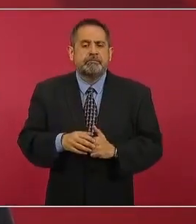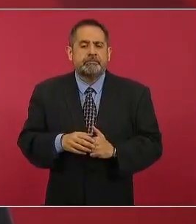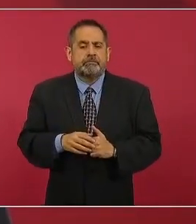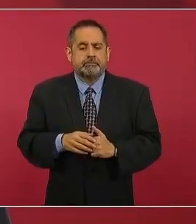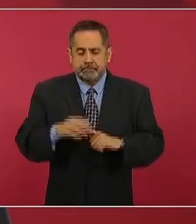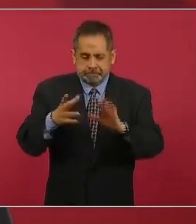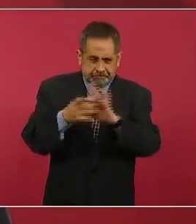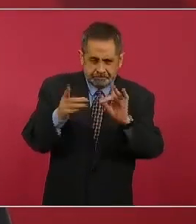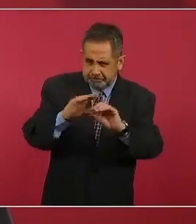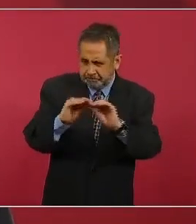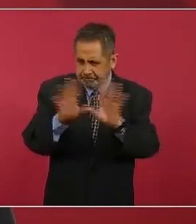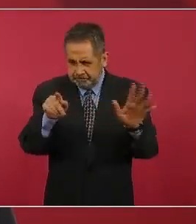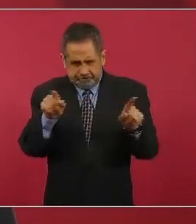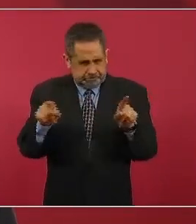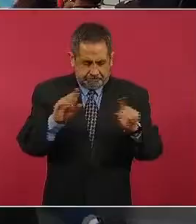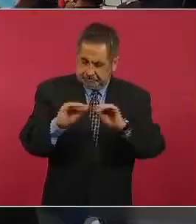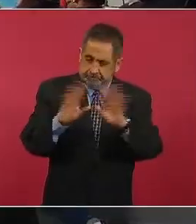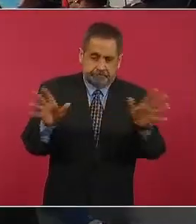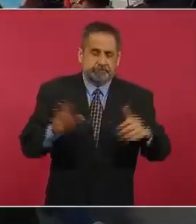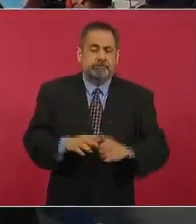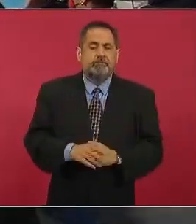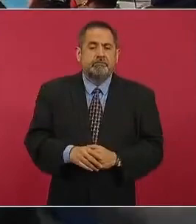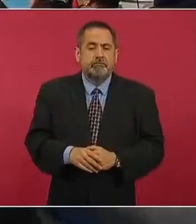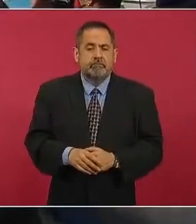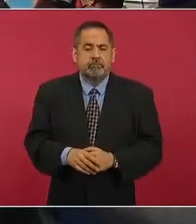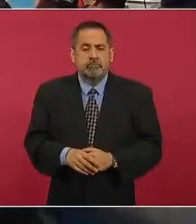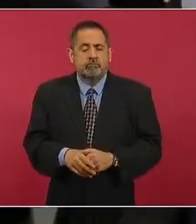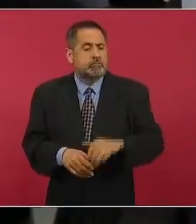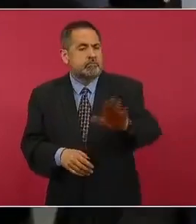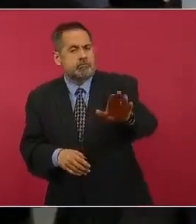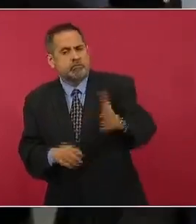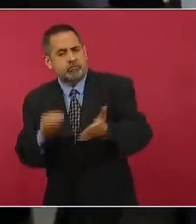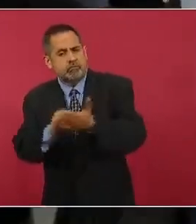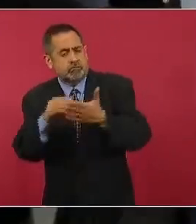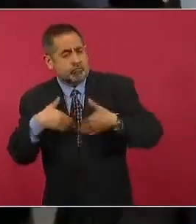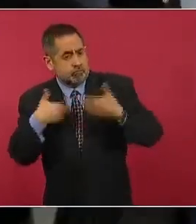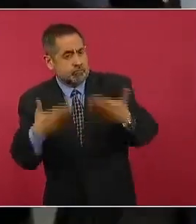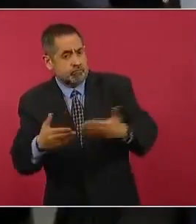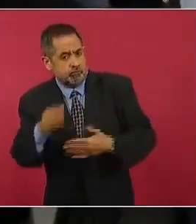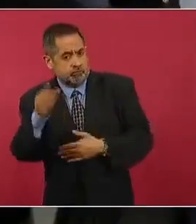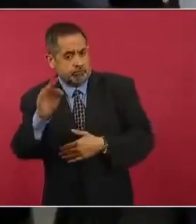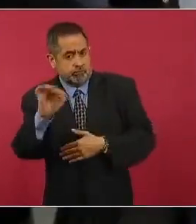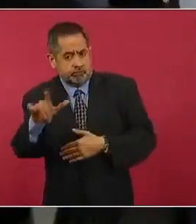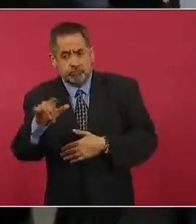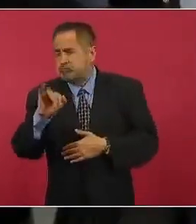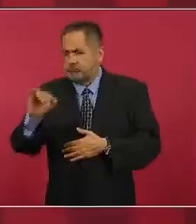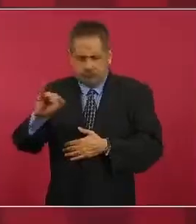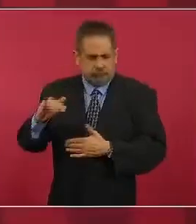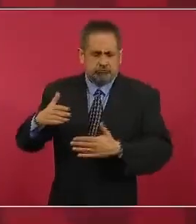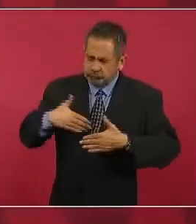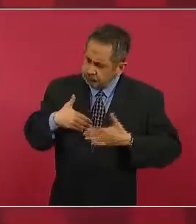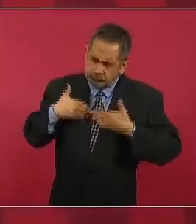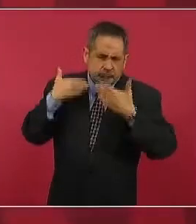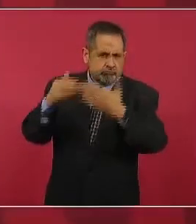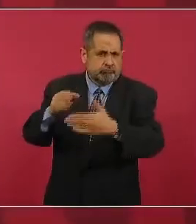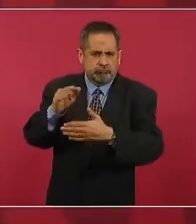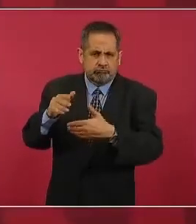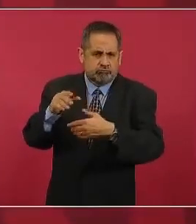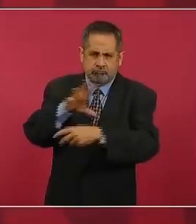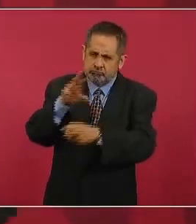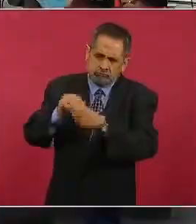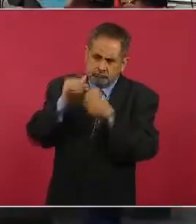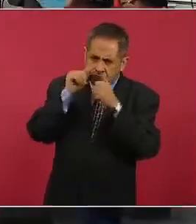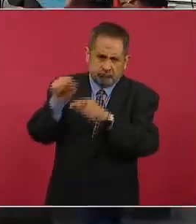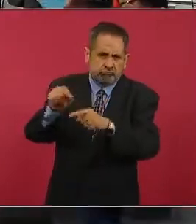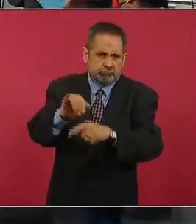aclare este asunto mantiene su confianza en el fiscal sí sí tengo confianza en el fiscal y